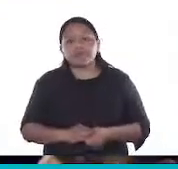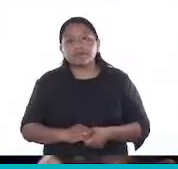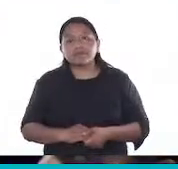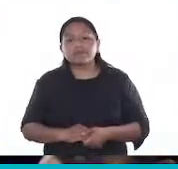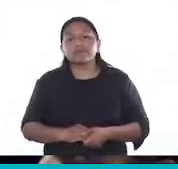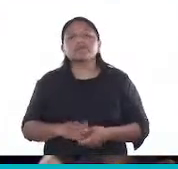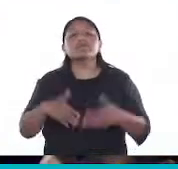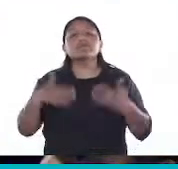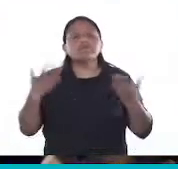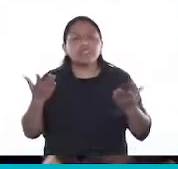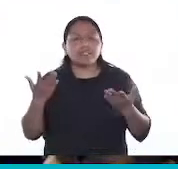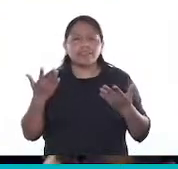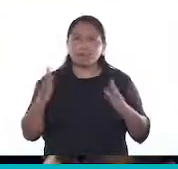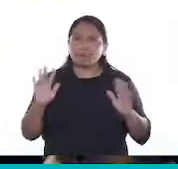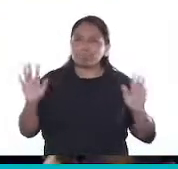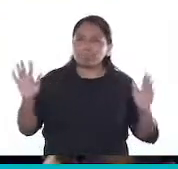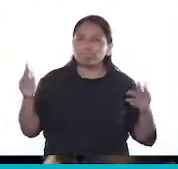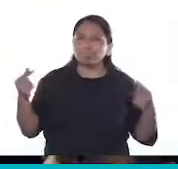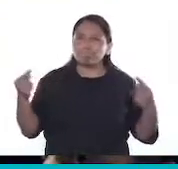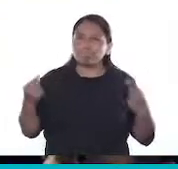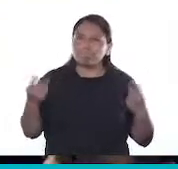Y es muy paradigmático, ¿por qué?